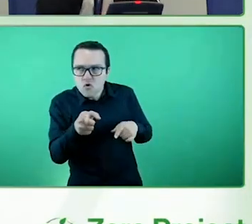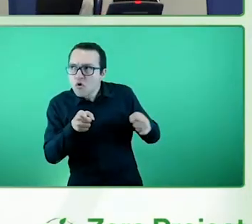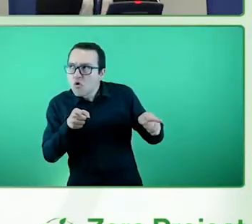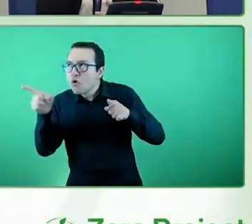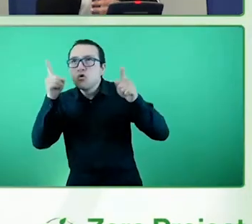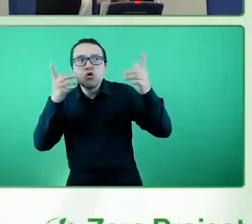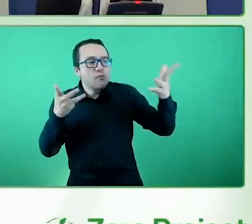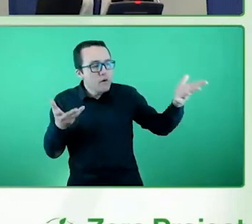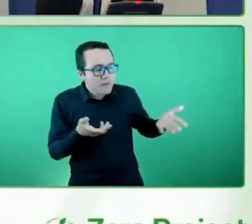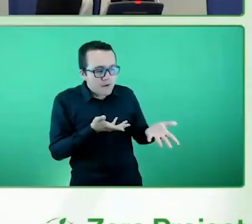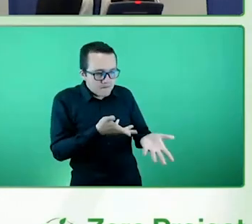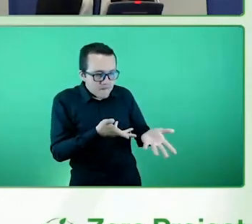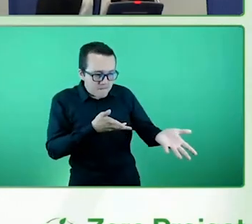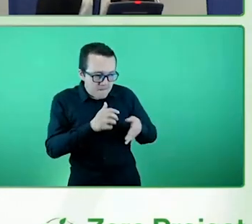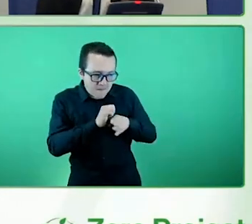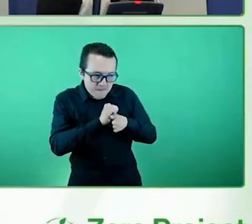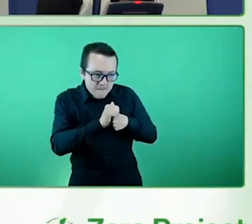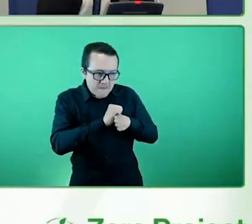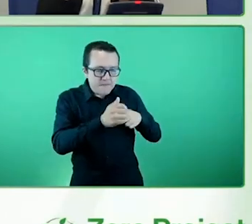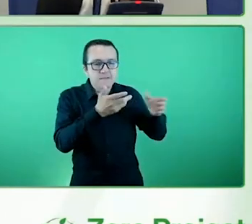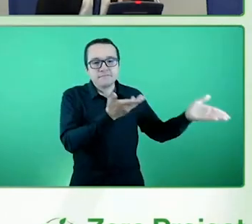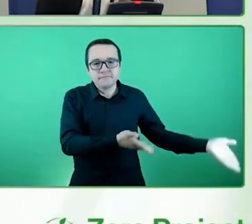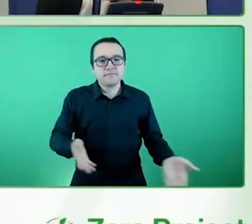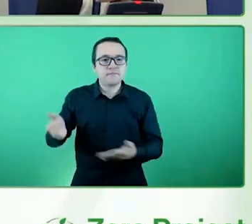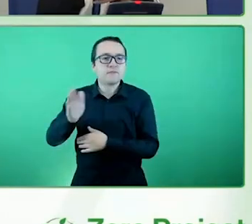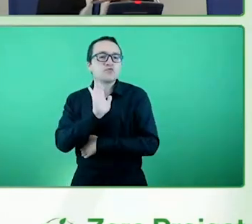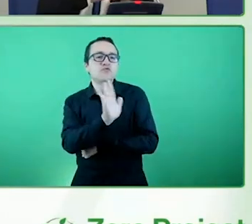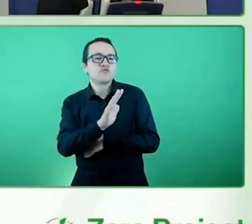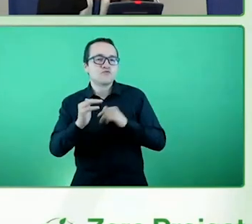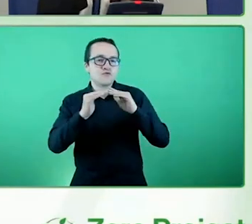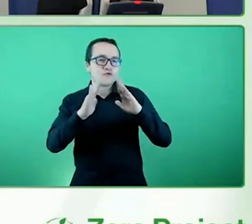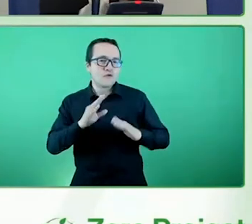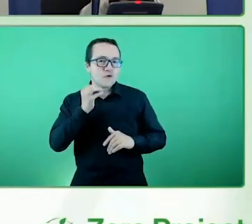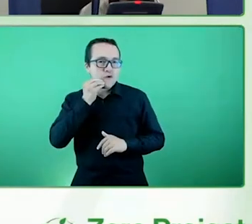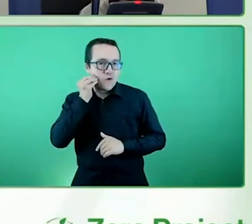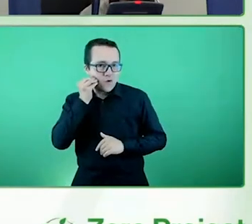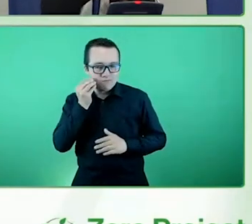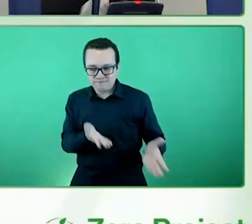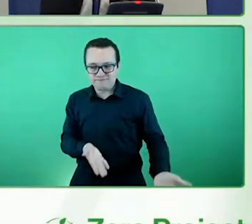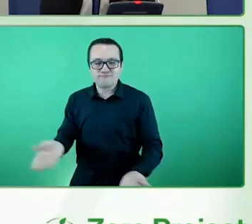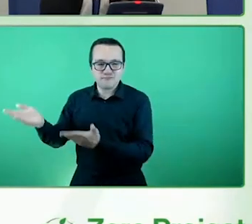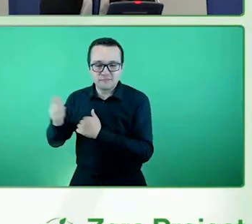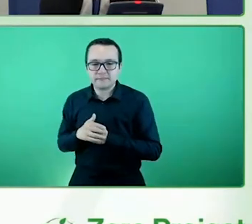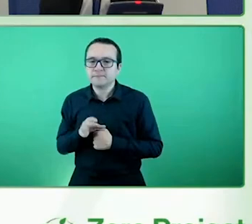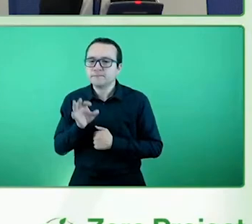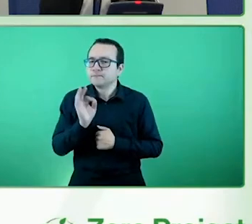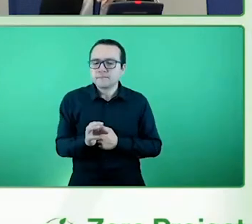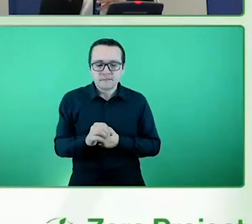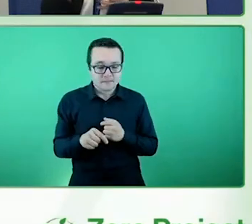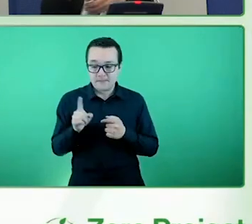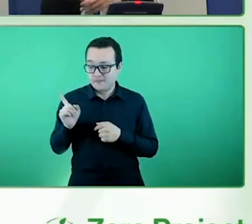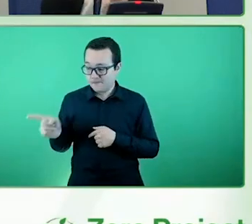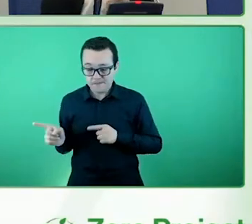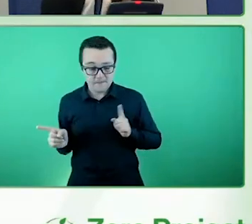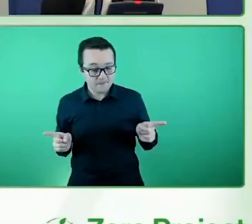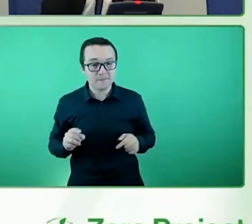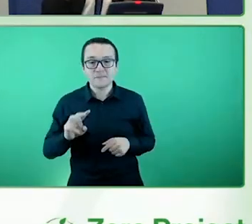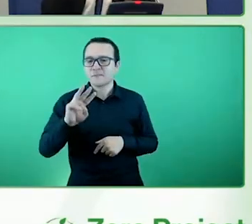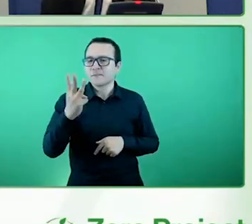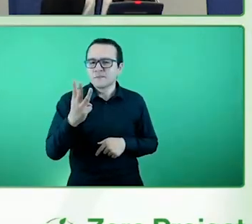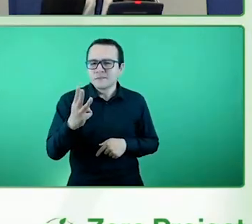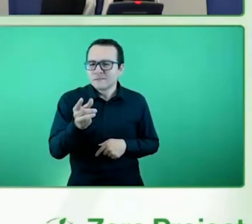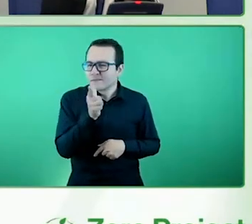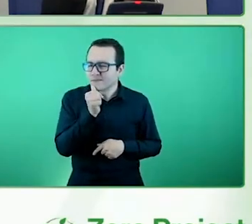Y un tercer tipo de personas que pueden acceder a los apartamentos son personas con discapacidad, con necesidades